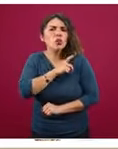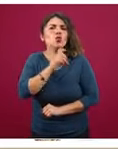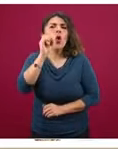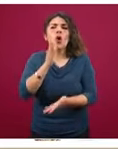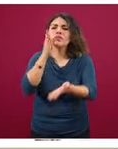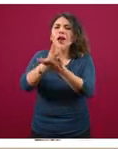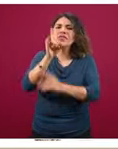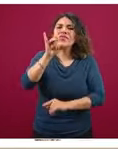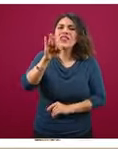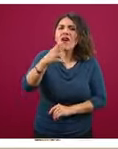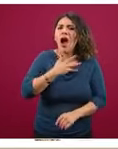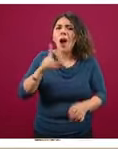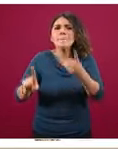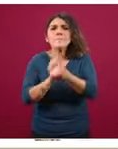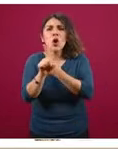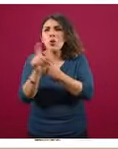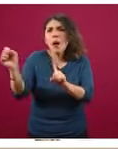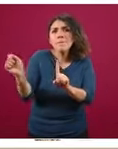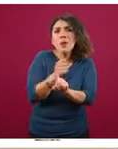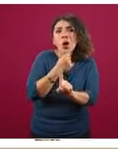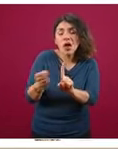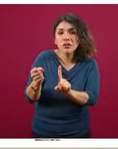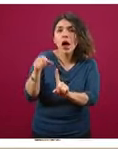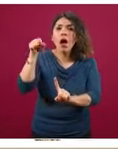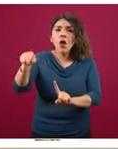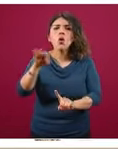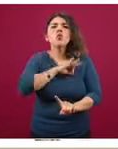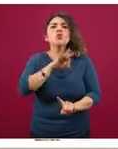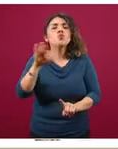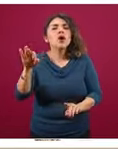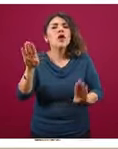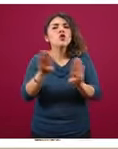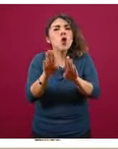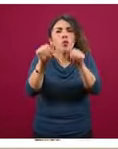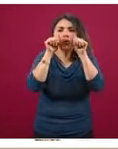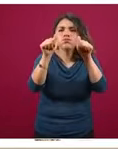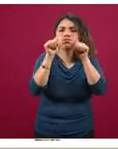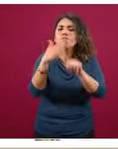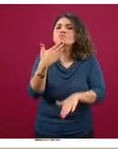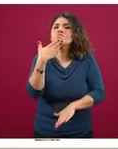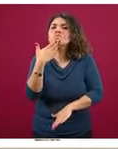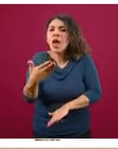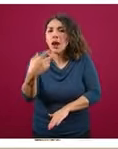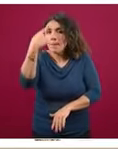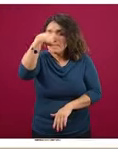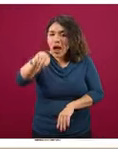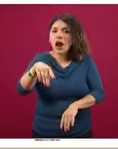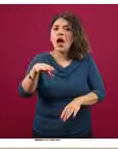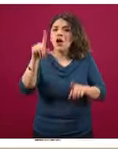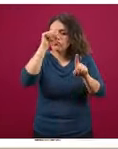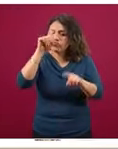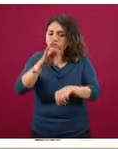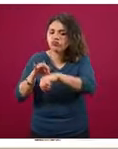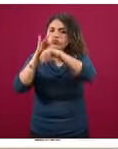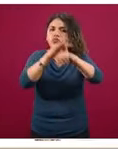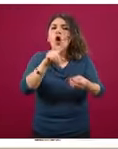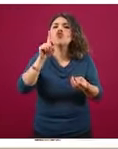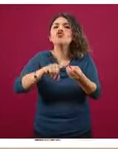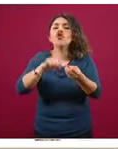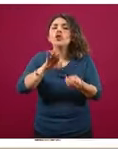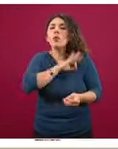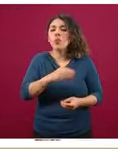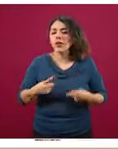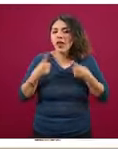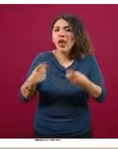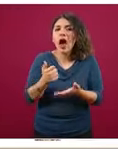al DIF con algún problema de violencia, pueda ser atendida y referenciada a quien le puede